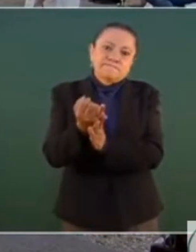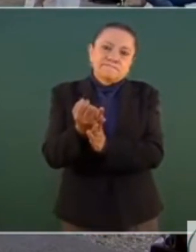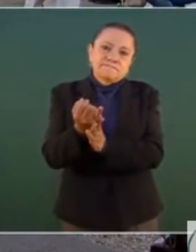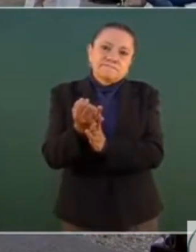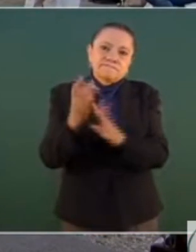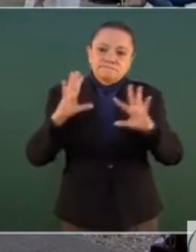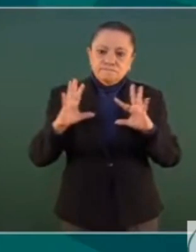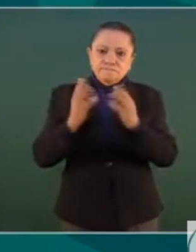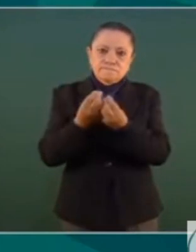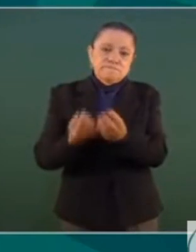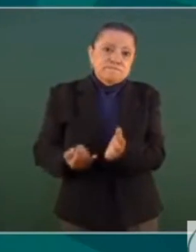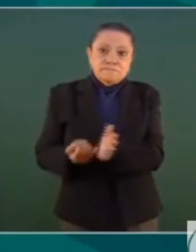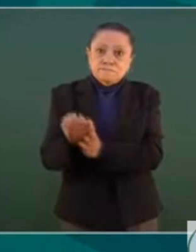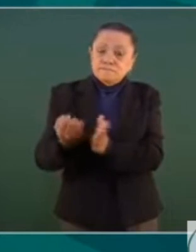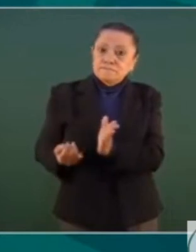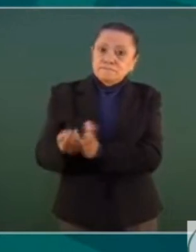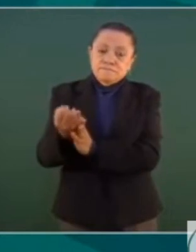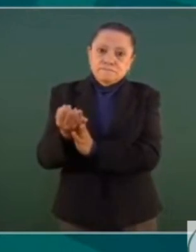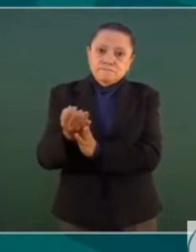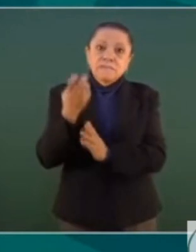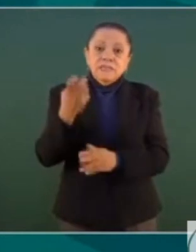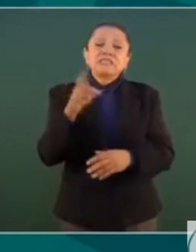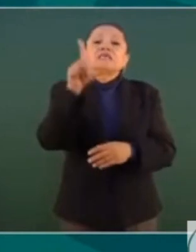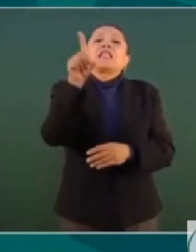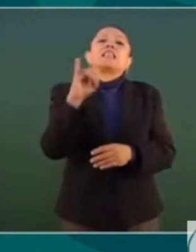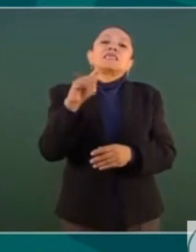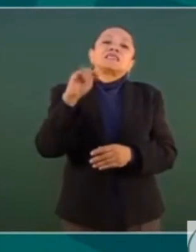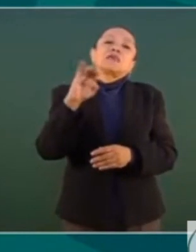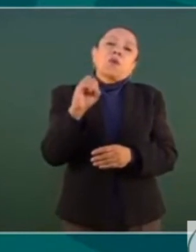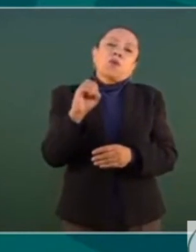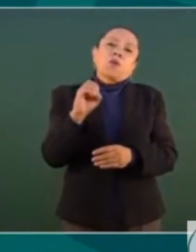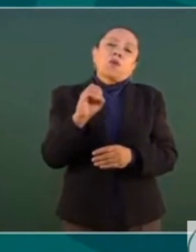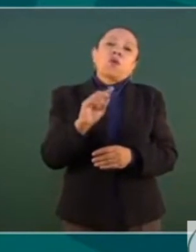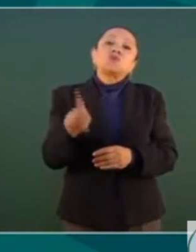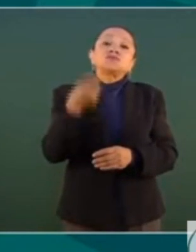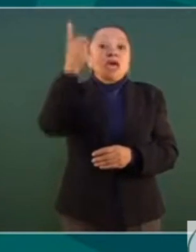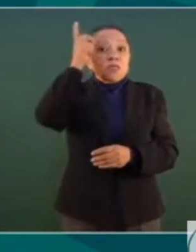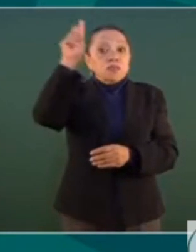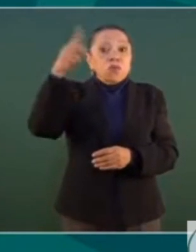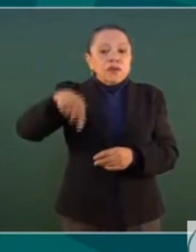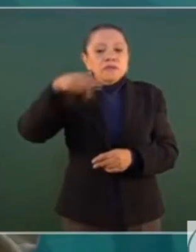de que el litio sea de la nación,